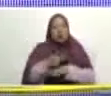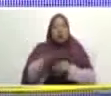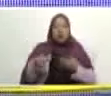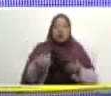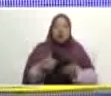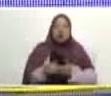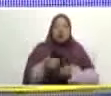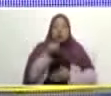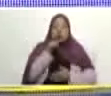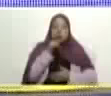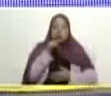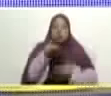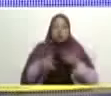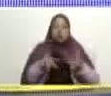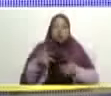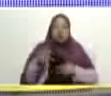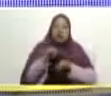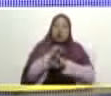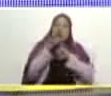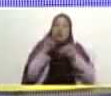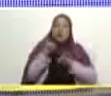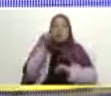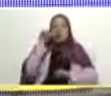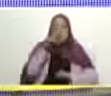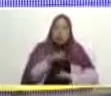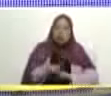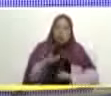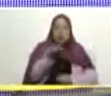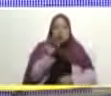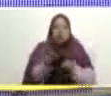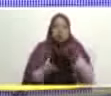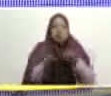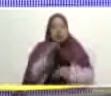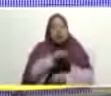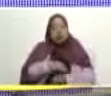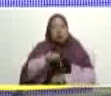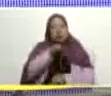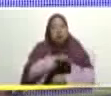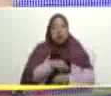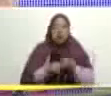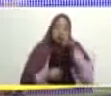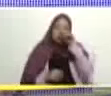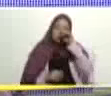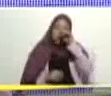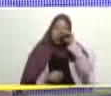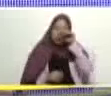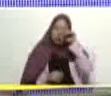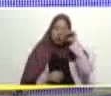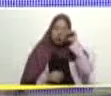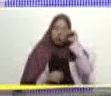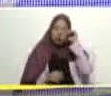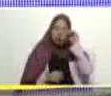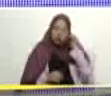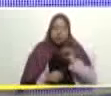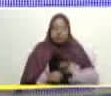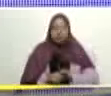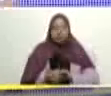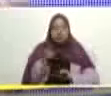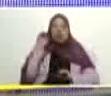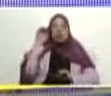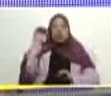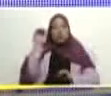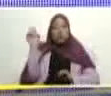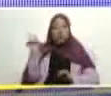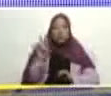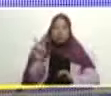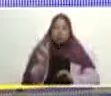regional local por la felicidad de nuestro pueblo por la justicia social porque el futuro de Venezuela puede hacer realmente